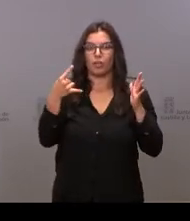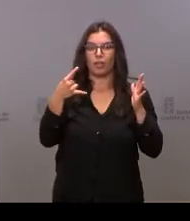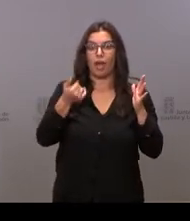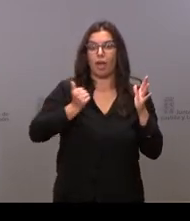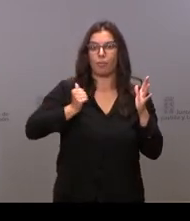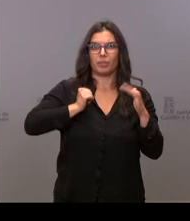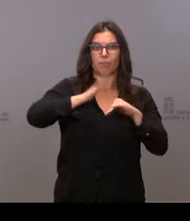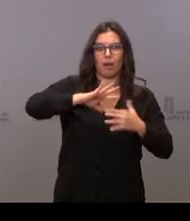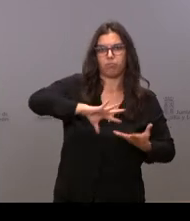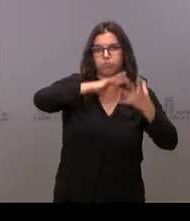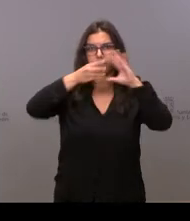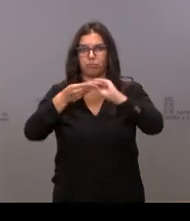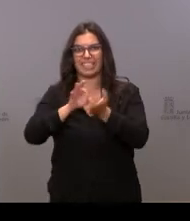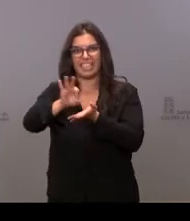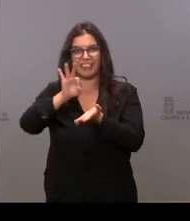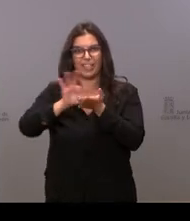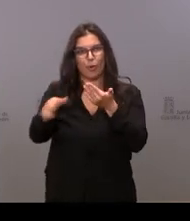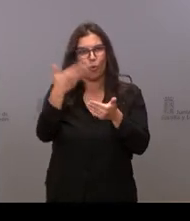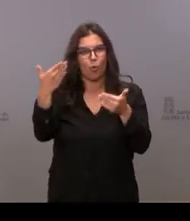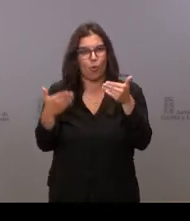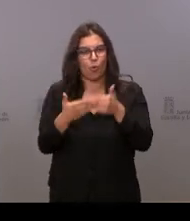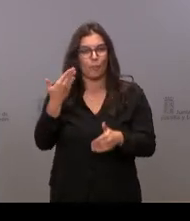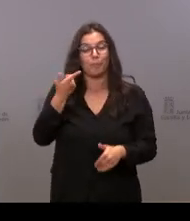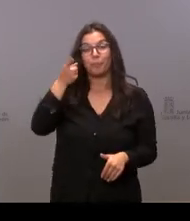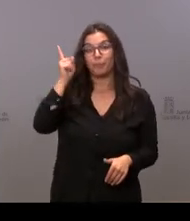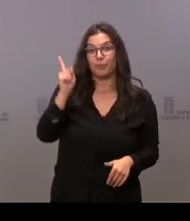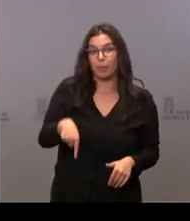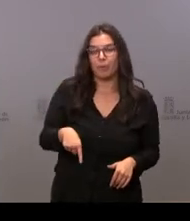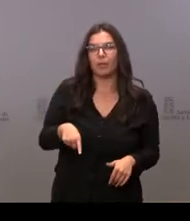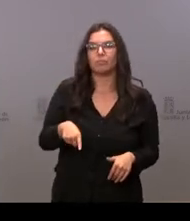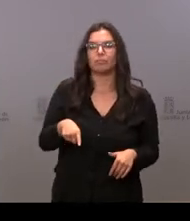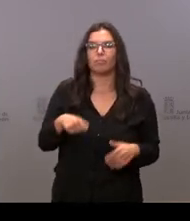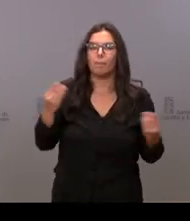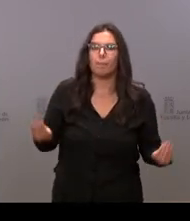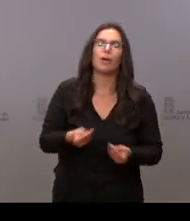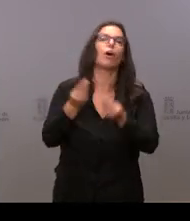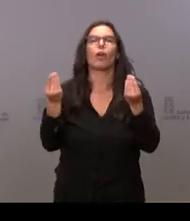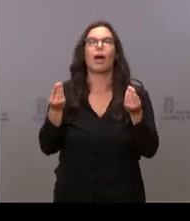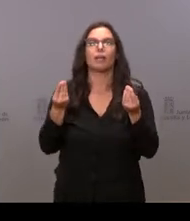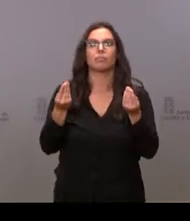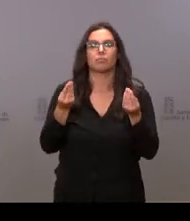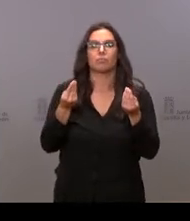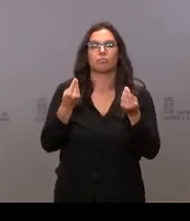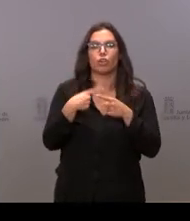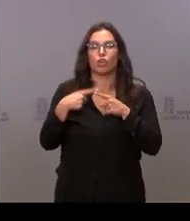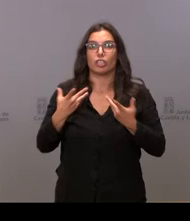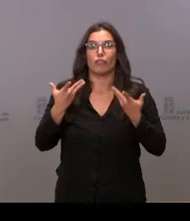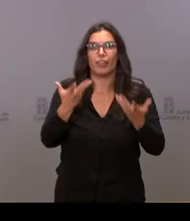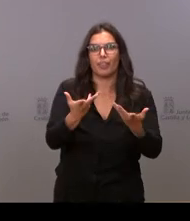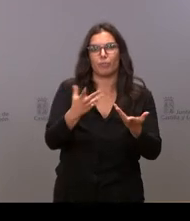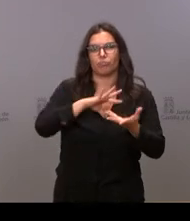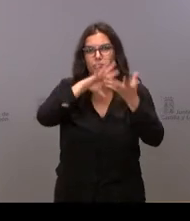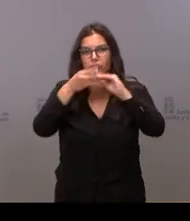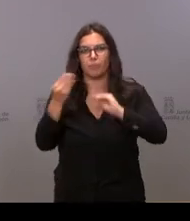modernizar los servicios y también modernizar y mejorar las prestaciones. Llevamos